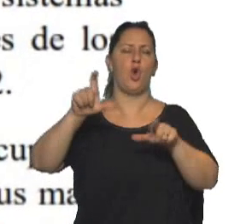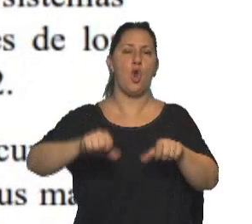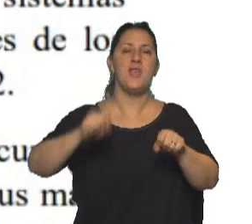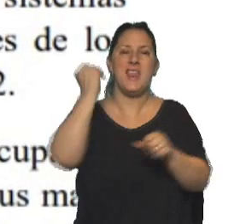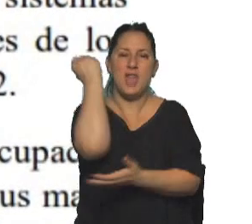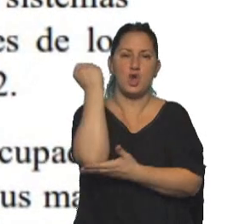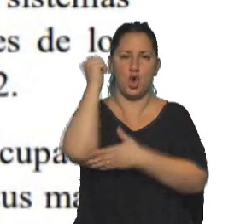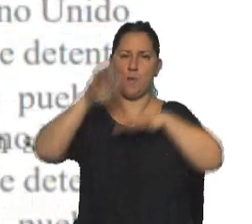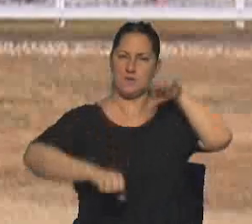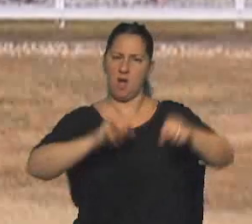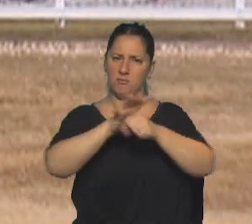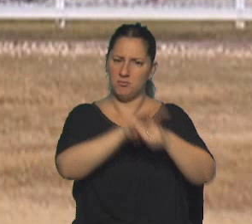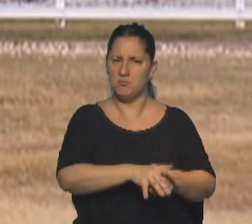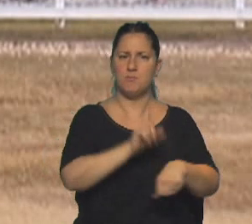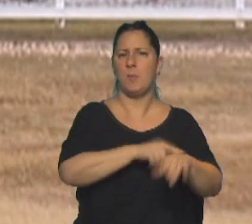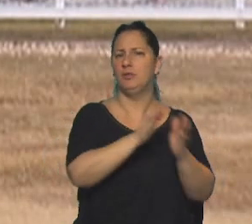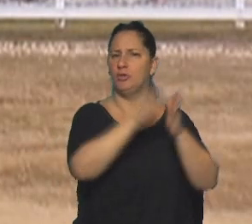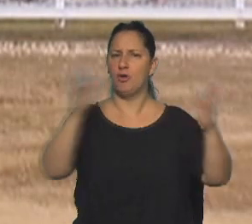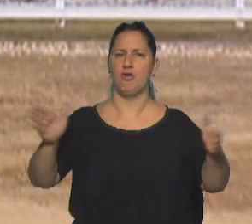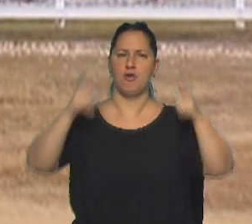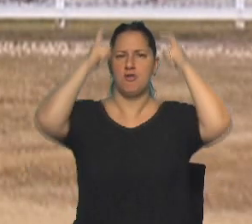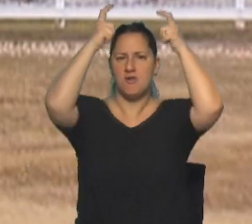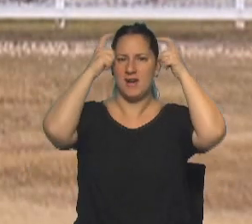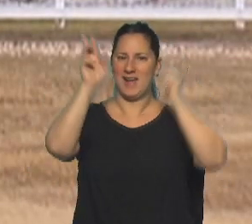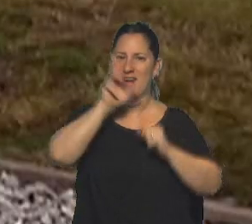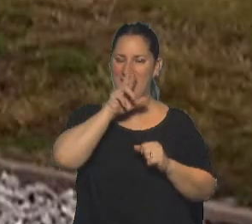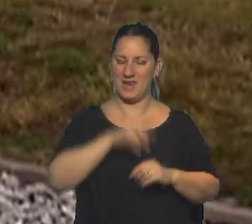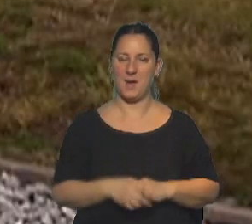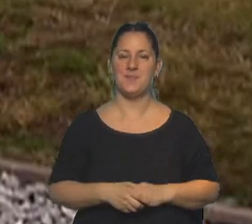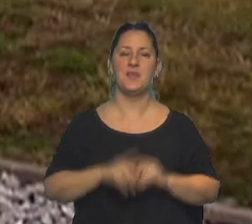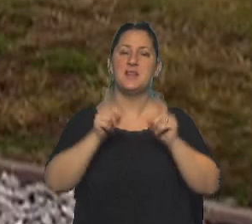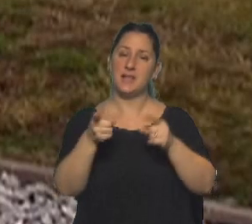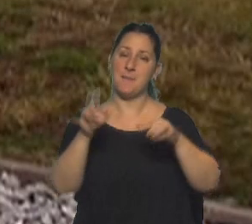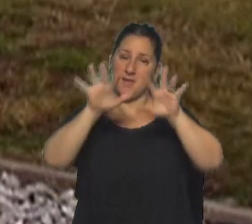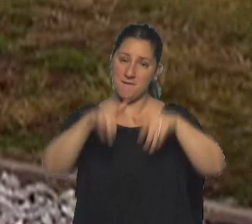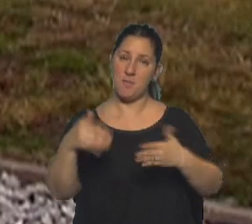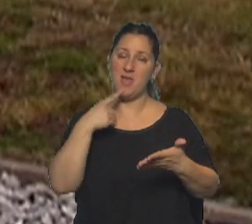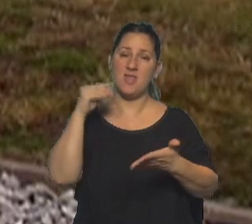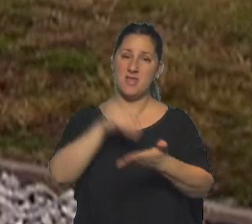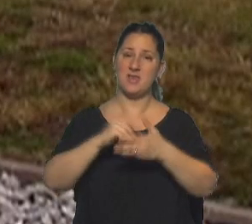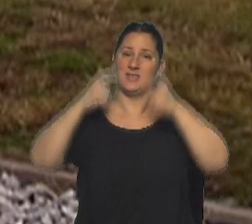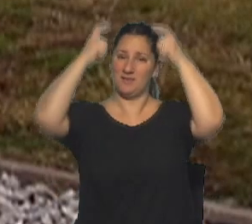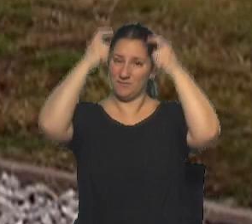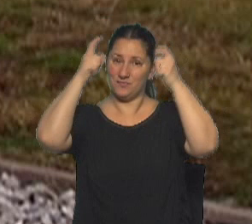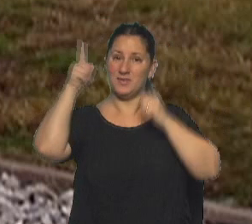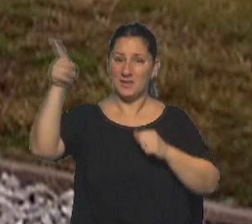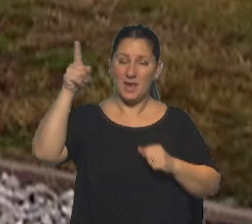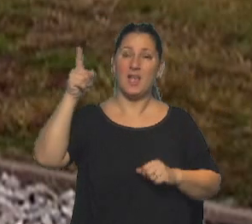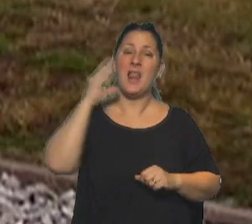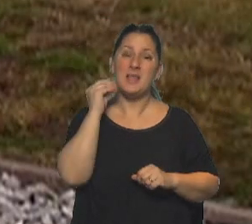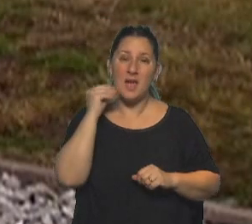económico durante todo su reinado. Además, agregan que el imperialismo británico con su monarquía